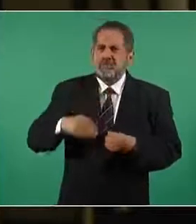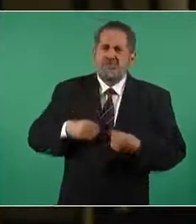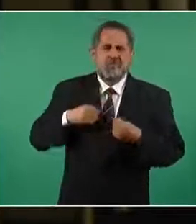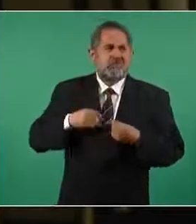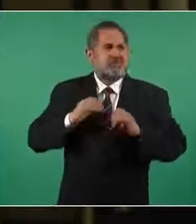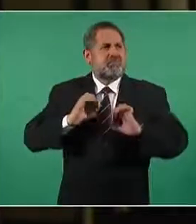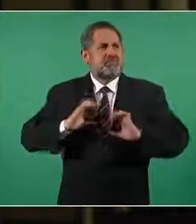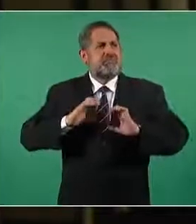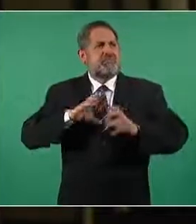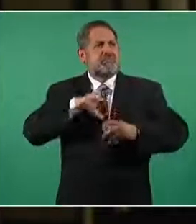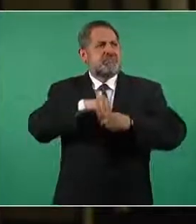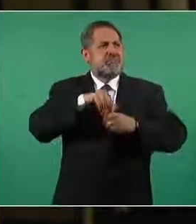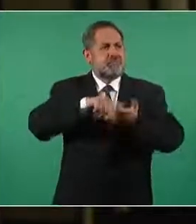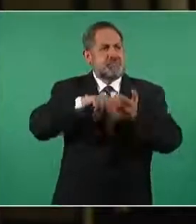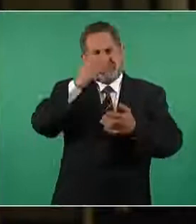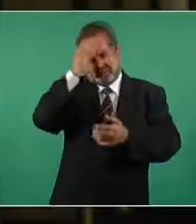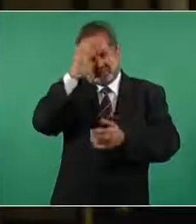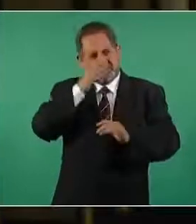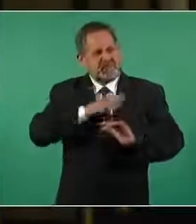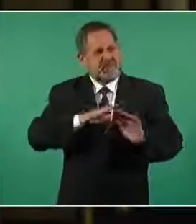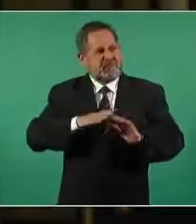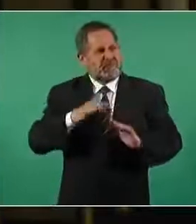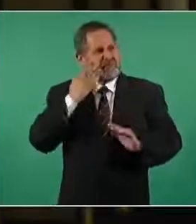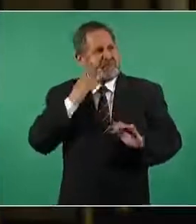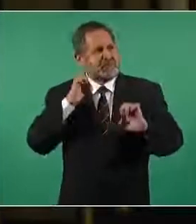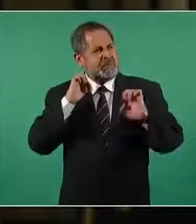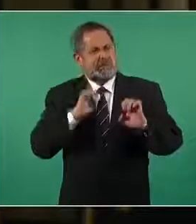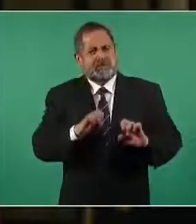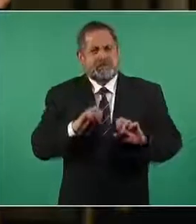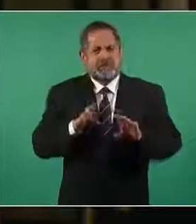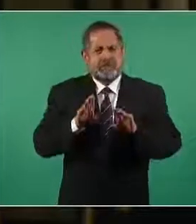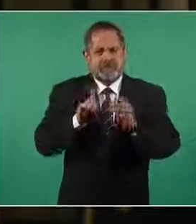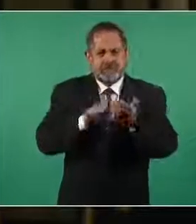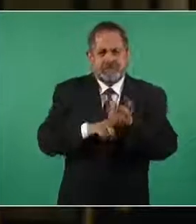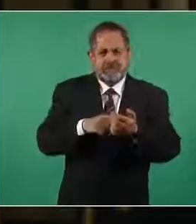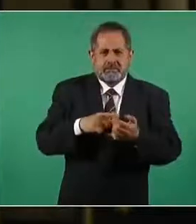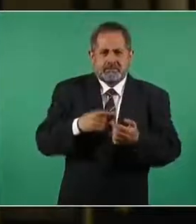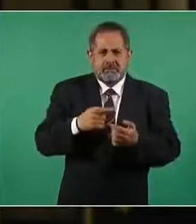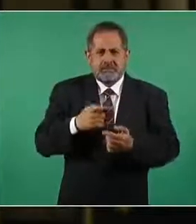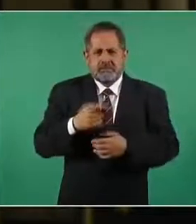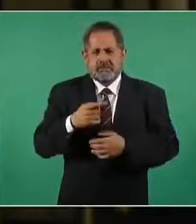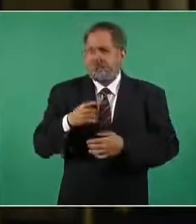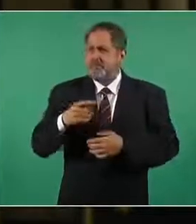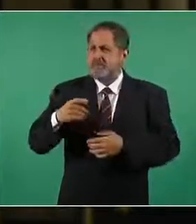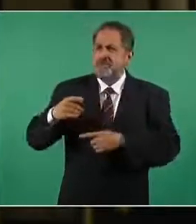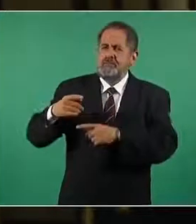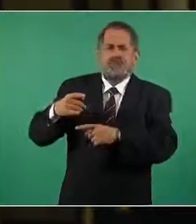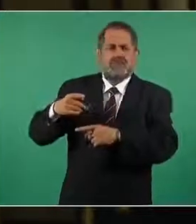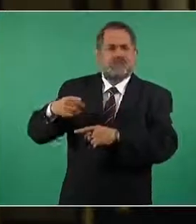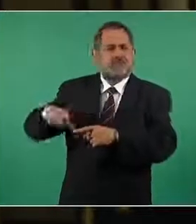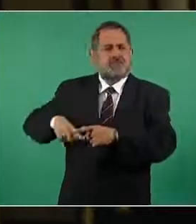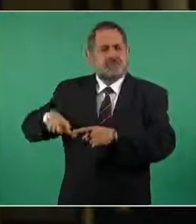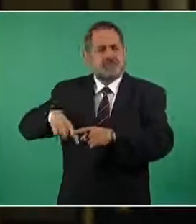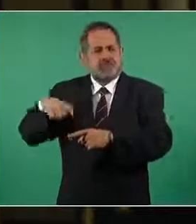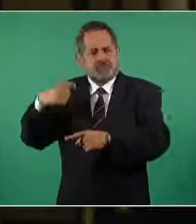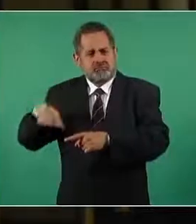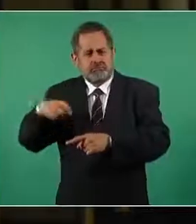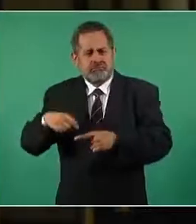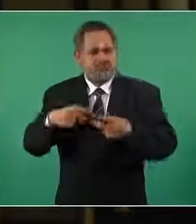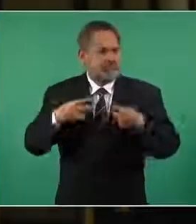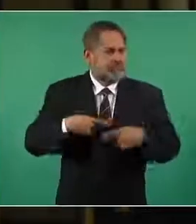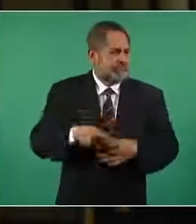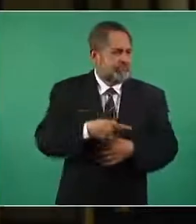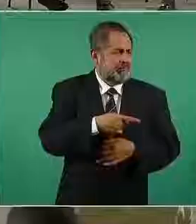en Chapultepec por ser demasiado suntuoso de que no puede haber gobierno rico con pueblo pobre qué